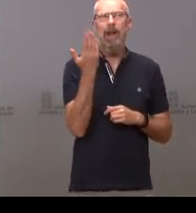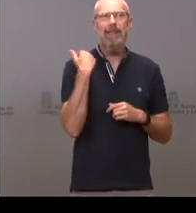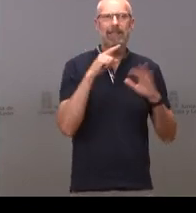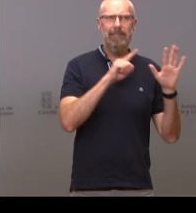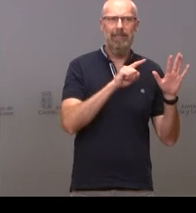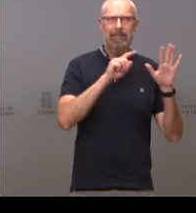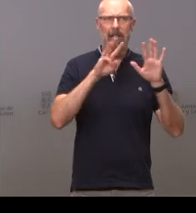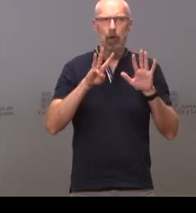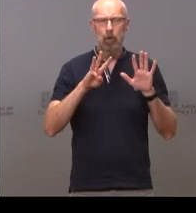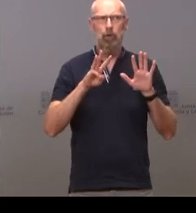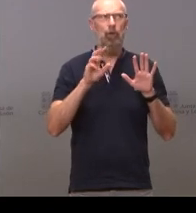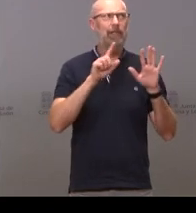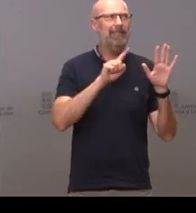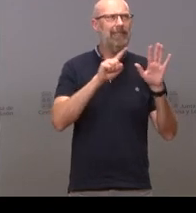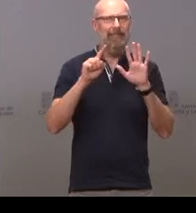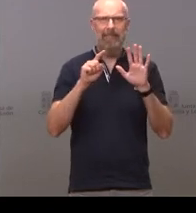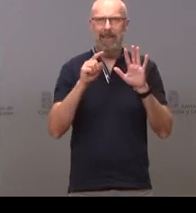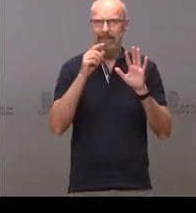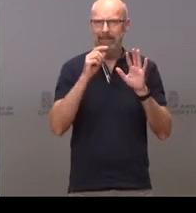66 casos más andábamos por